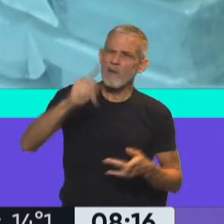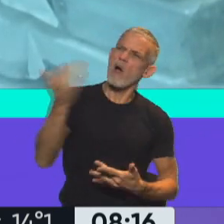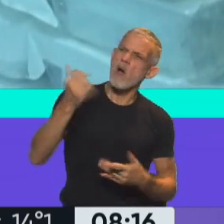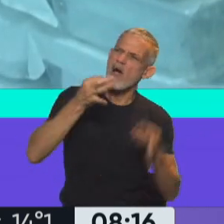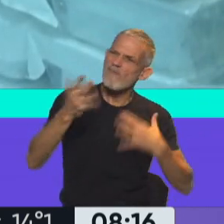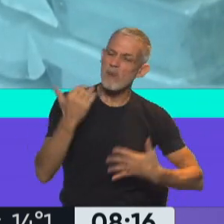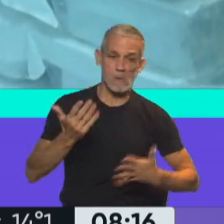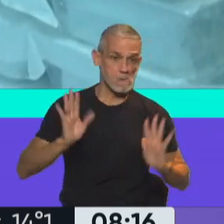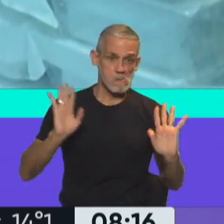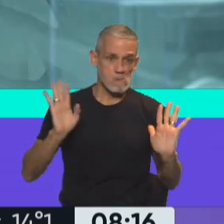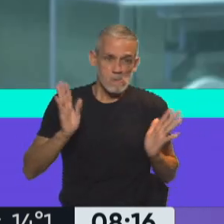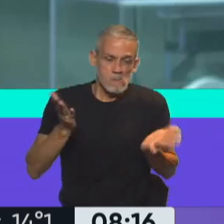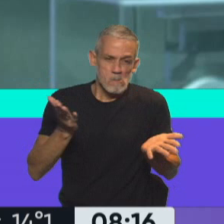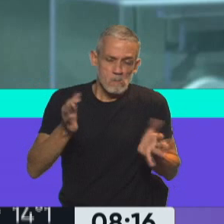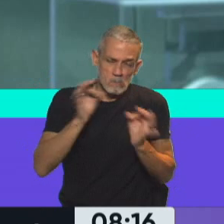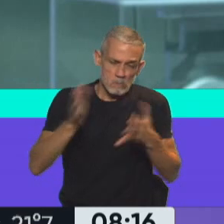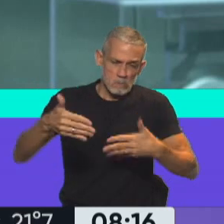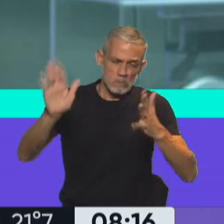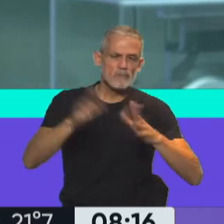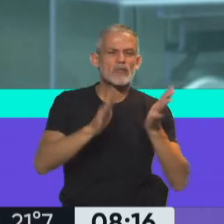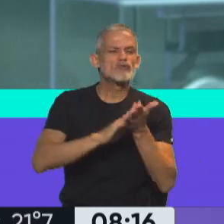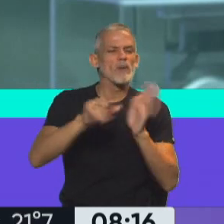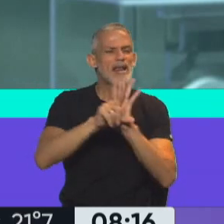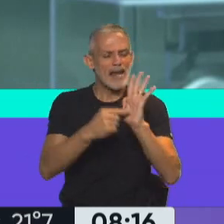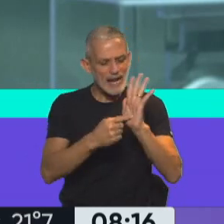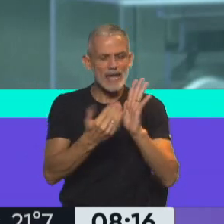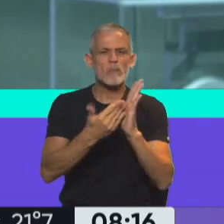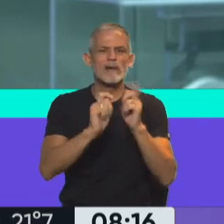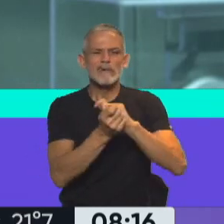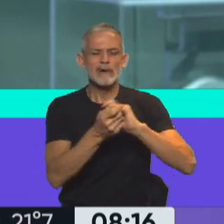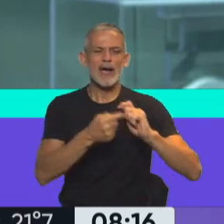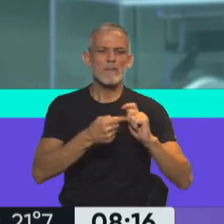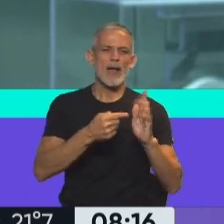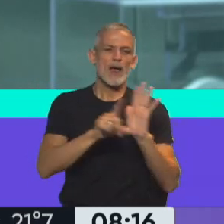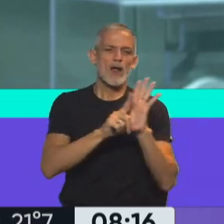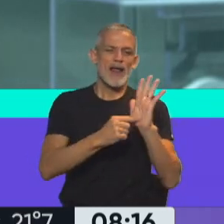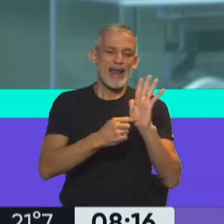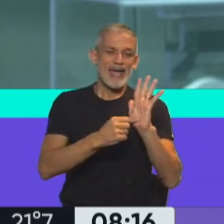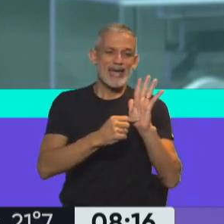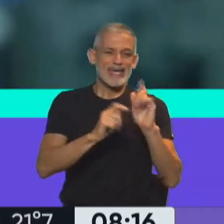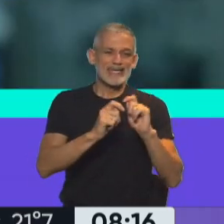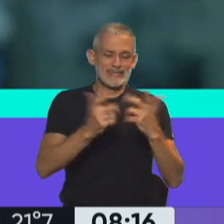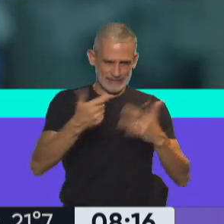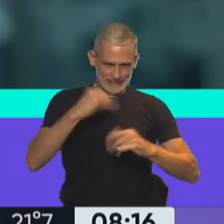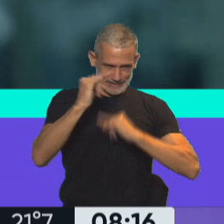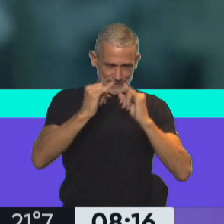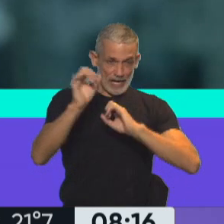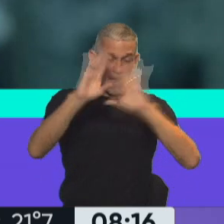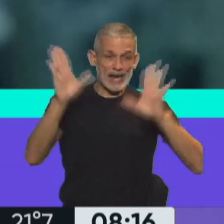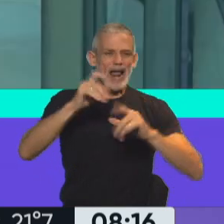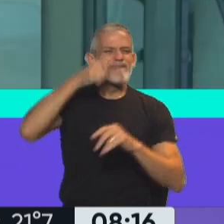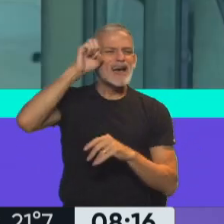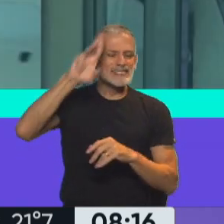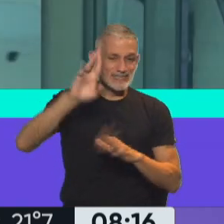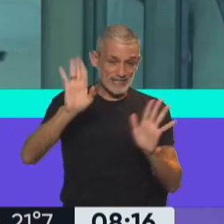nadie a que negocie con nosotros. En cuanto al tema de la ley y la posibilidad de la negociación con la ley, la otra cosa que quiero aclarar con Pfizer es muy